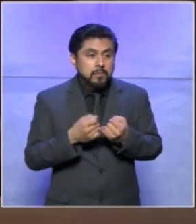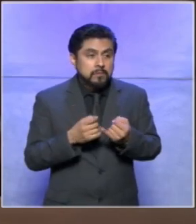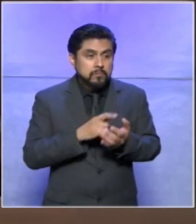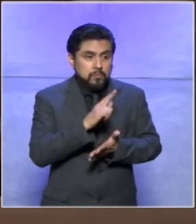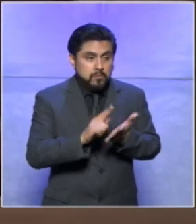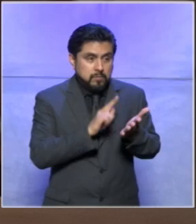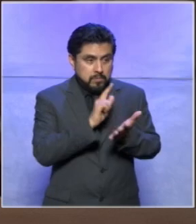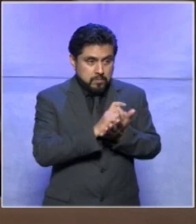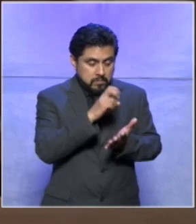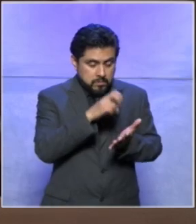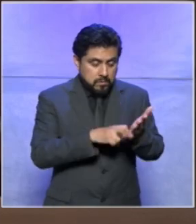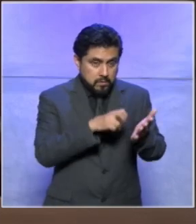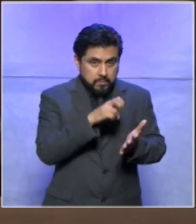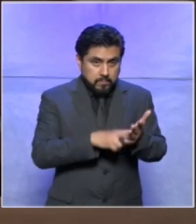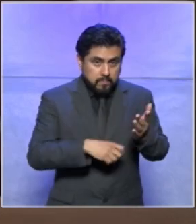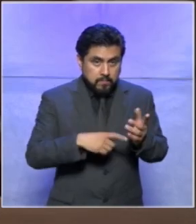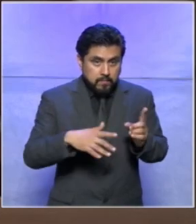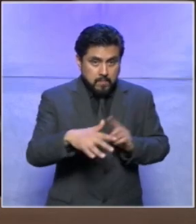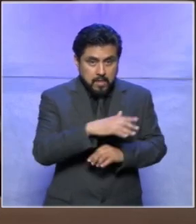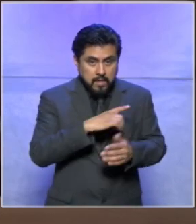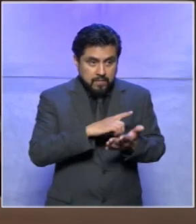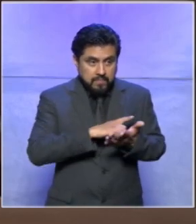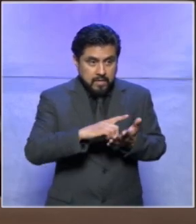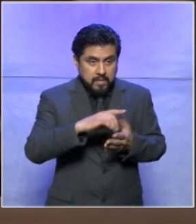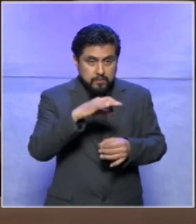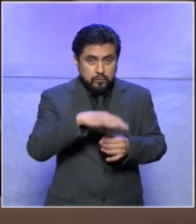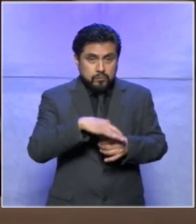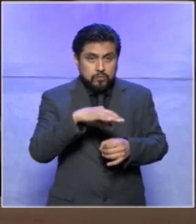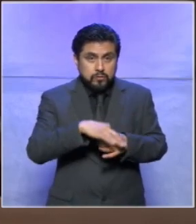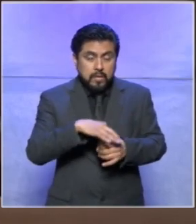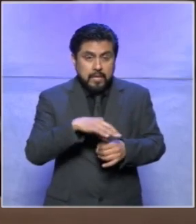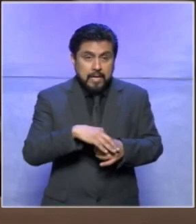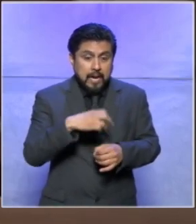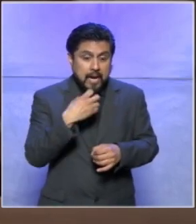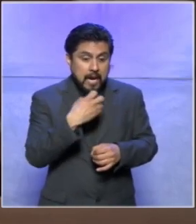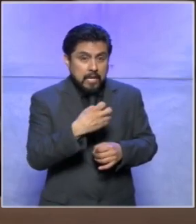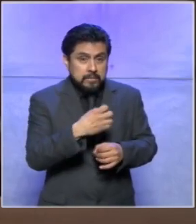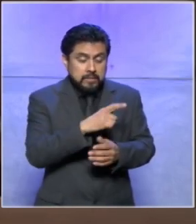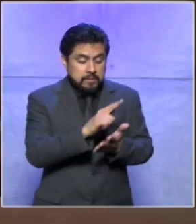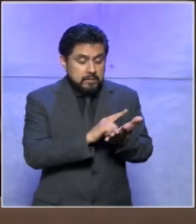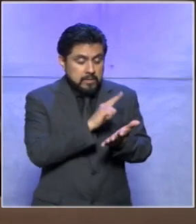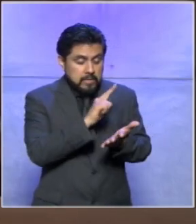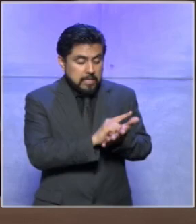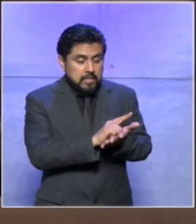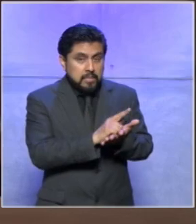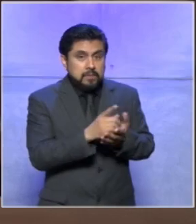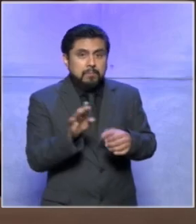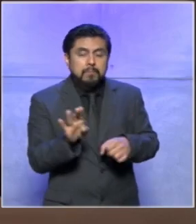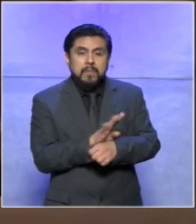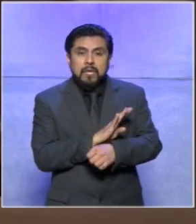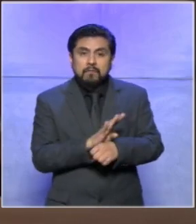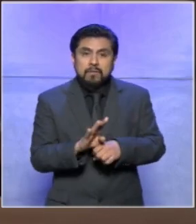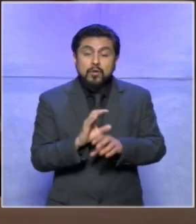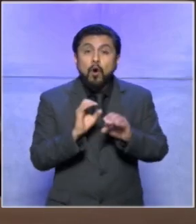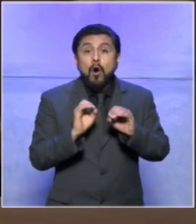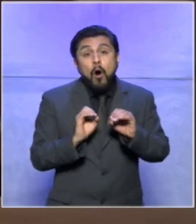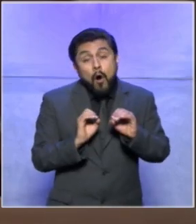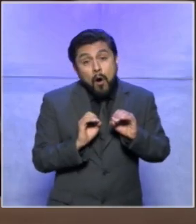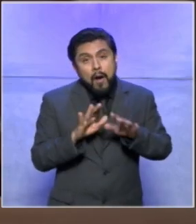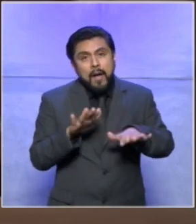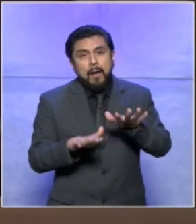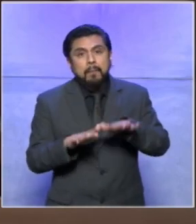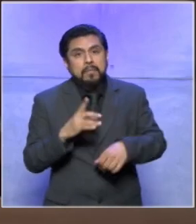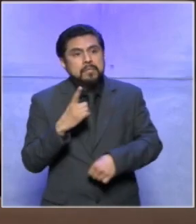reformas o nuevas leyes en materia de derechos electorales y son estas mismas leyes las que nos benefician o nos perjudican